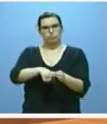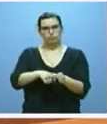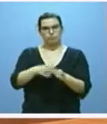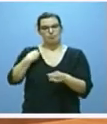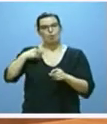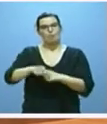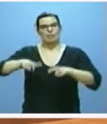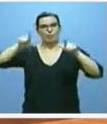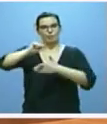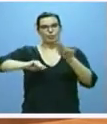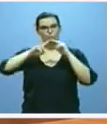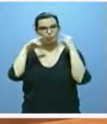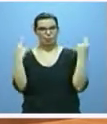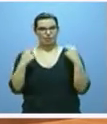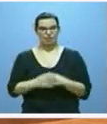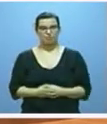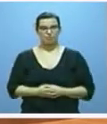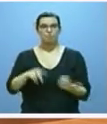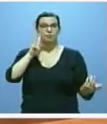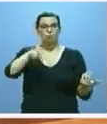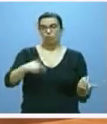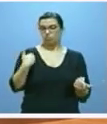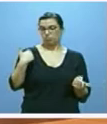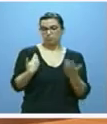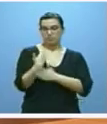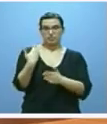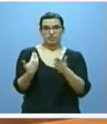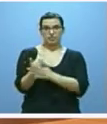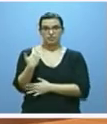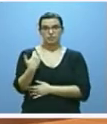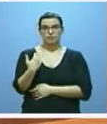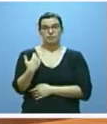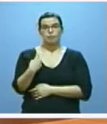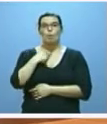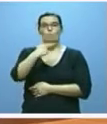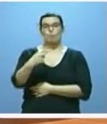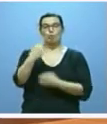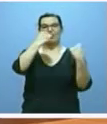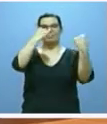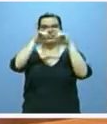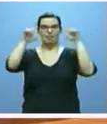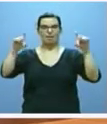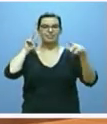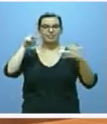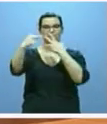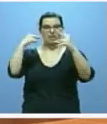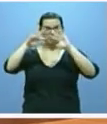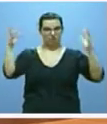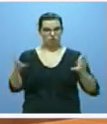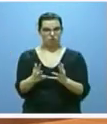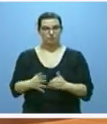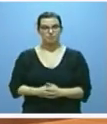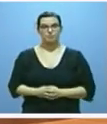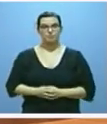de Contratación Pública del Estado, como ha reconocido hace tan solo unos días Transparencia Internacional. Y el índice